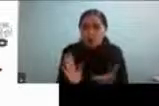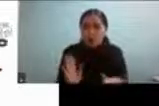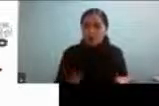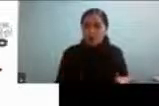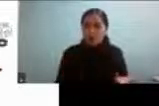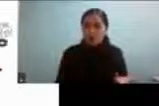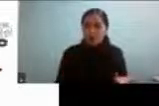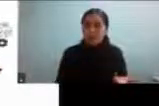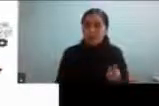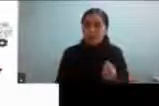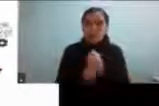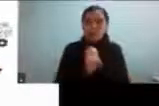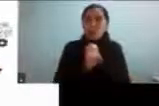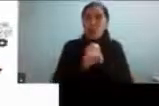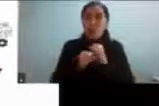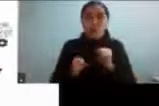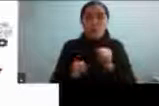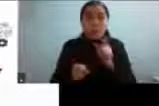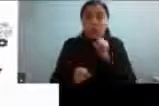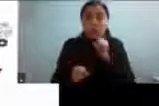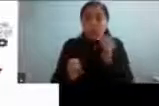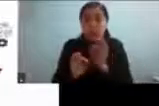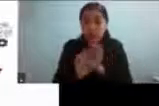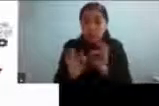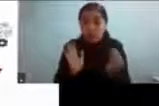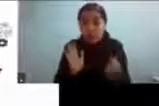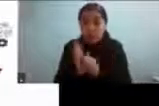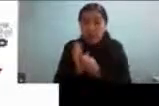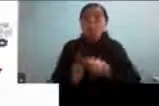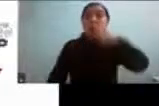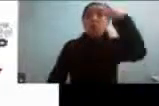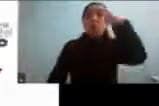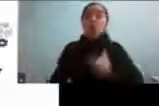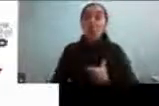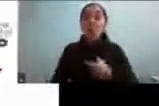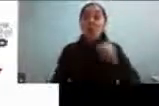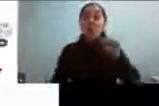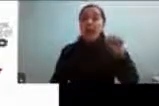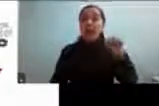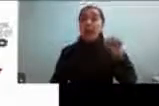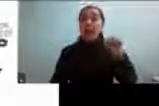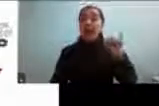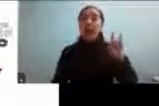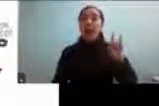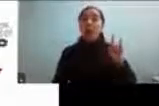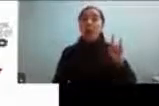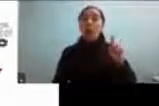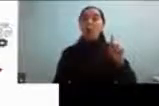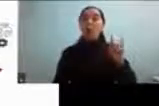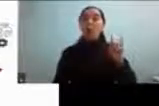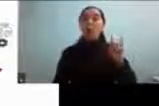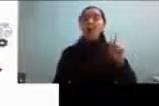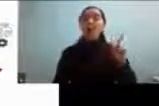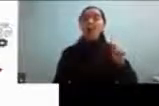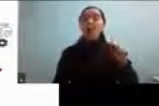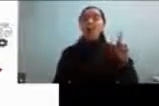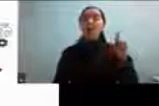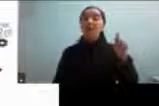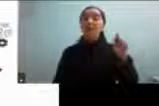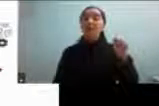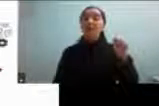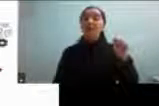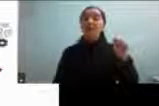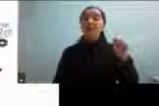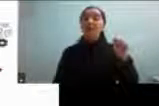yo no tengo nada yo soy autista entonces y se sentía ofendido de que yo le estuviese poniendo una